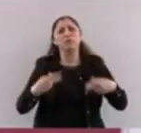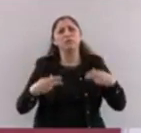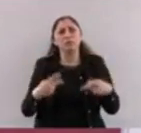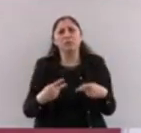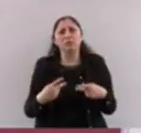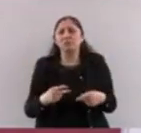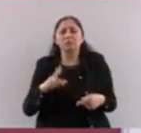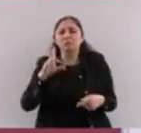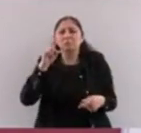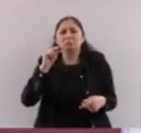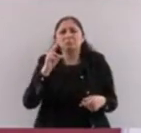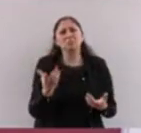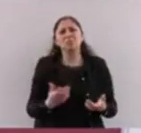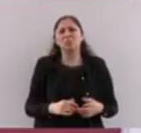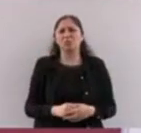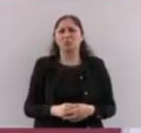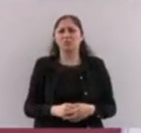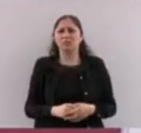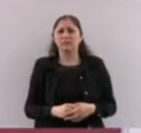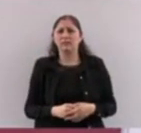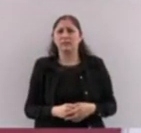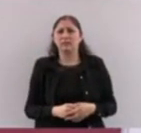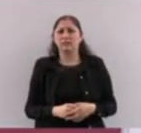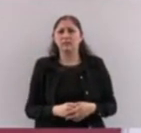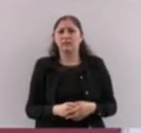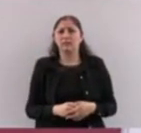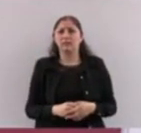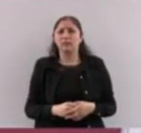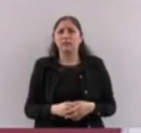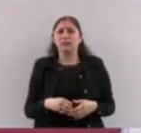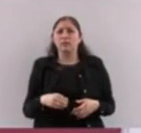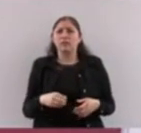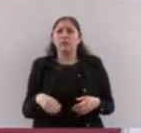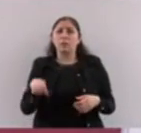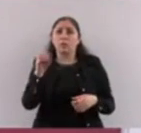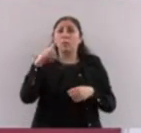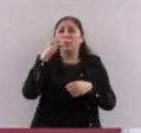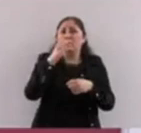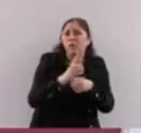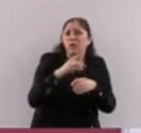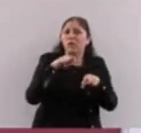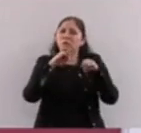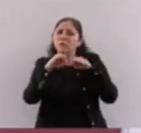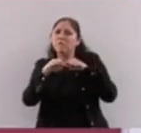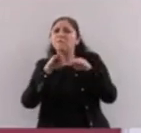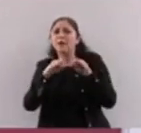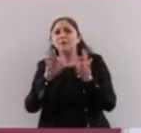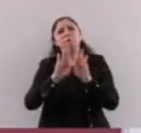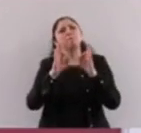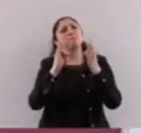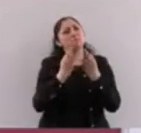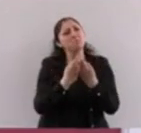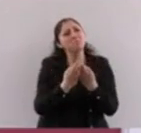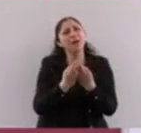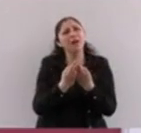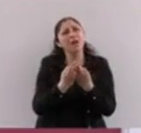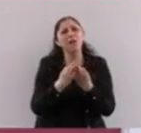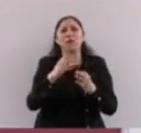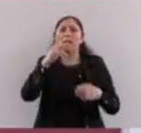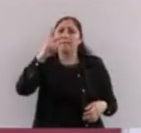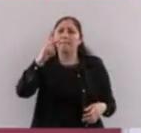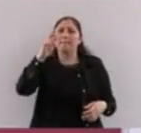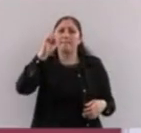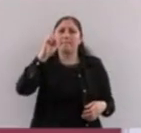no tuvieron la oportunidad de tener un trabajo formal, digamos, que les permitiera tener una pensión.